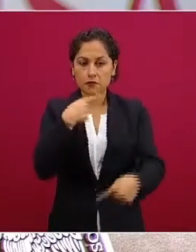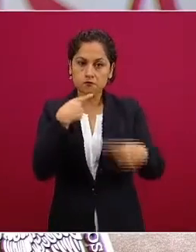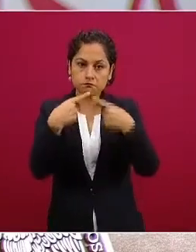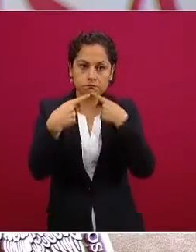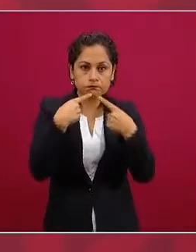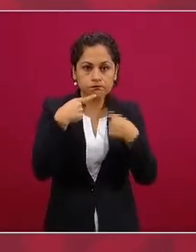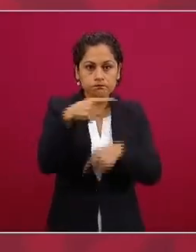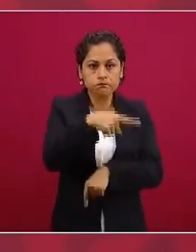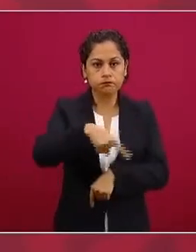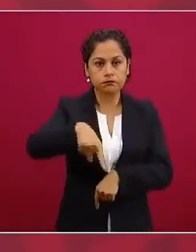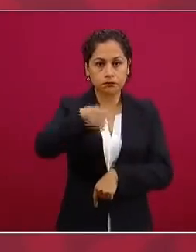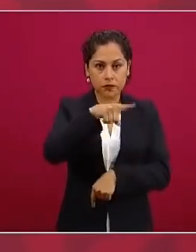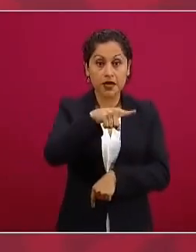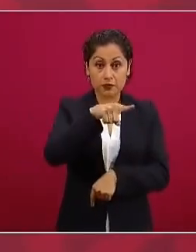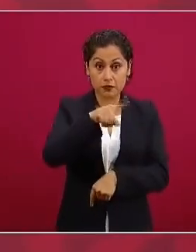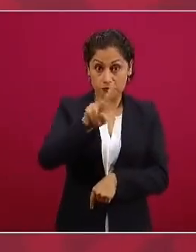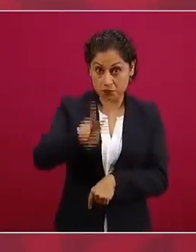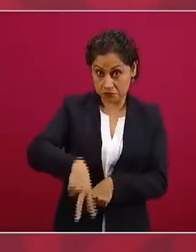llegan llegan al SAT